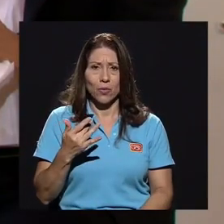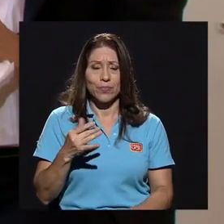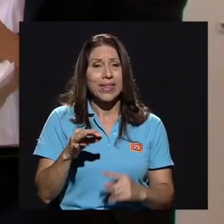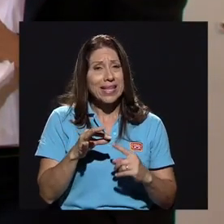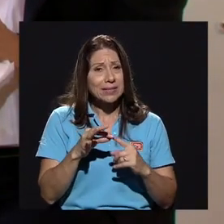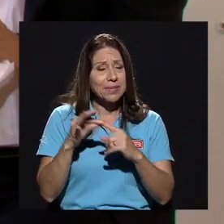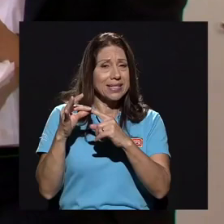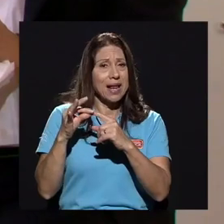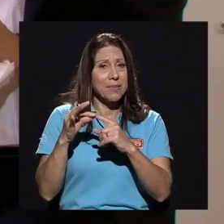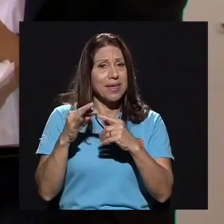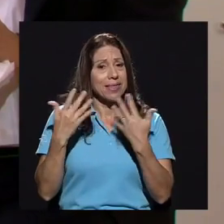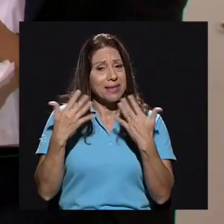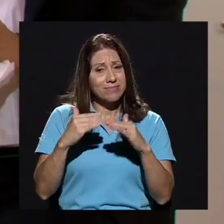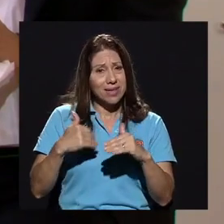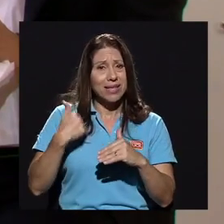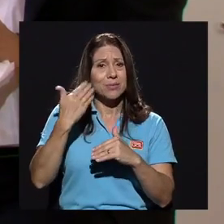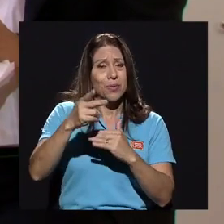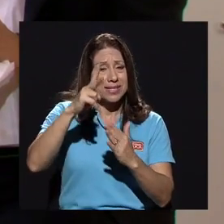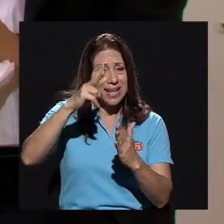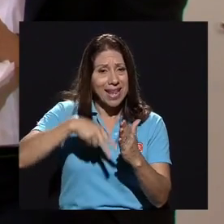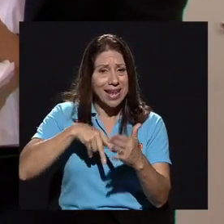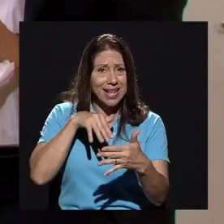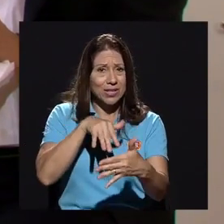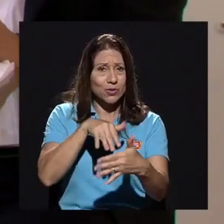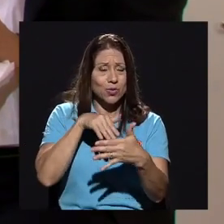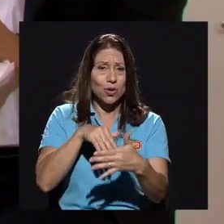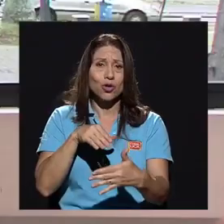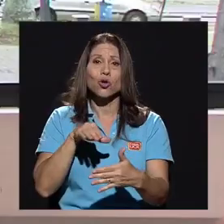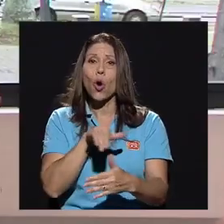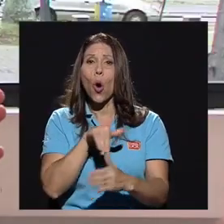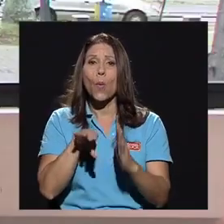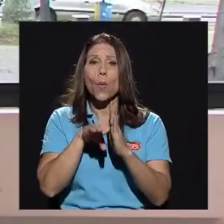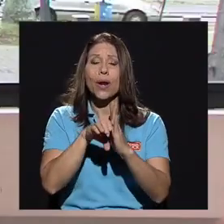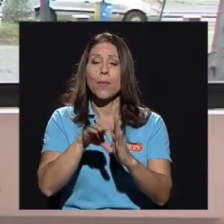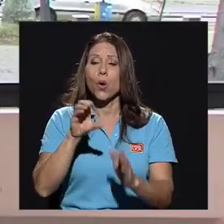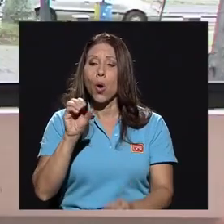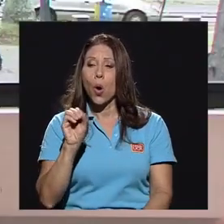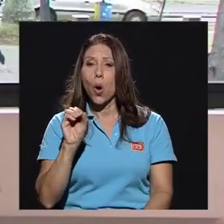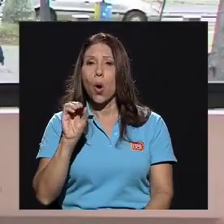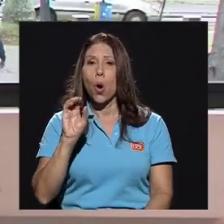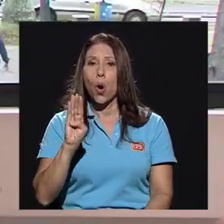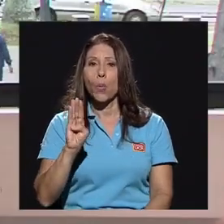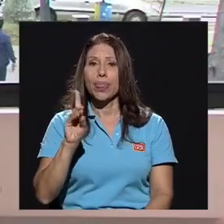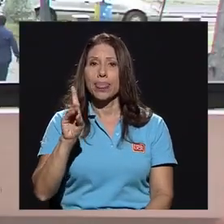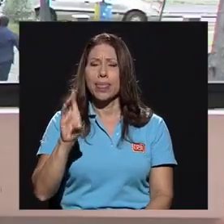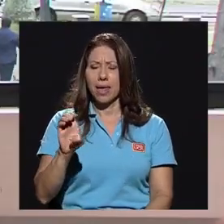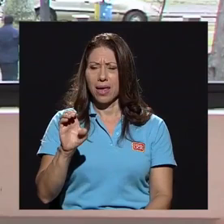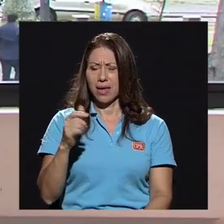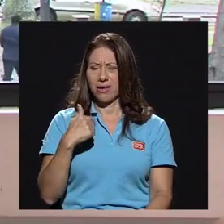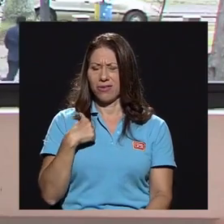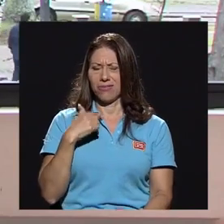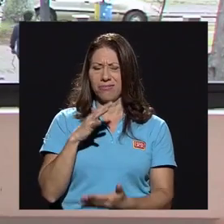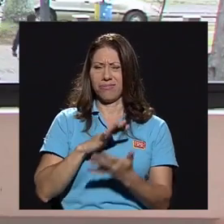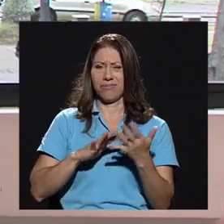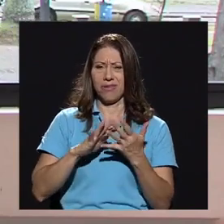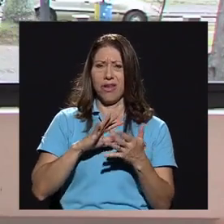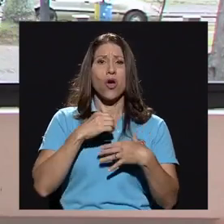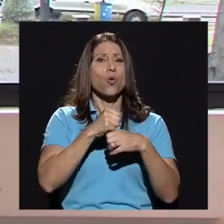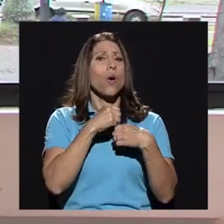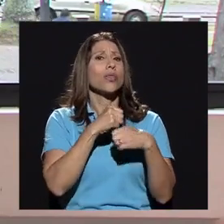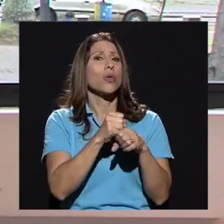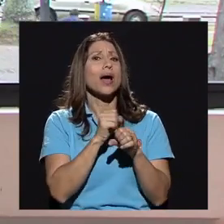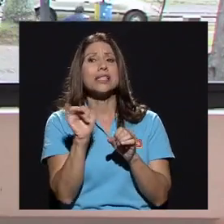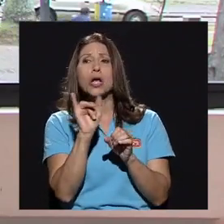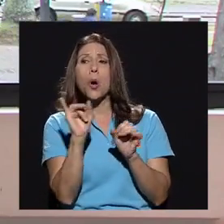especialmente después de leer estudios como los de la OCTE, que me dejan muy confundida, cuando hacen extrapolaciones